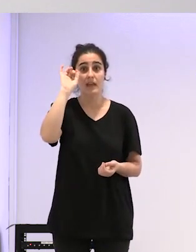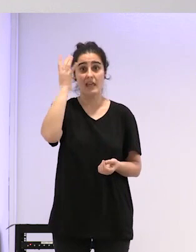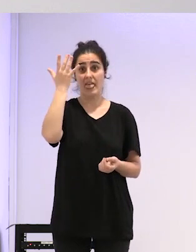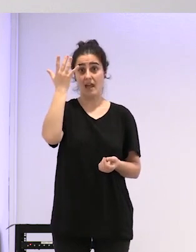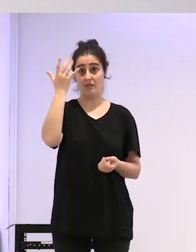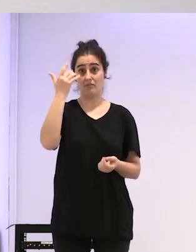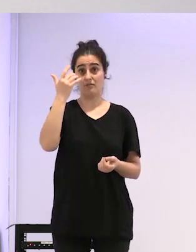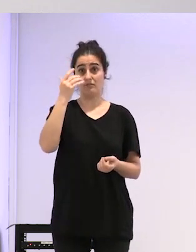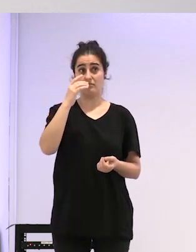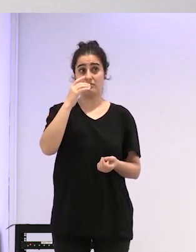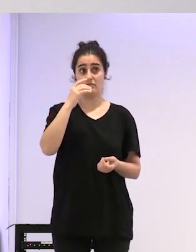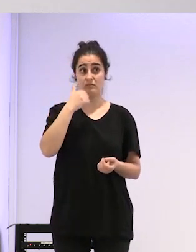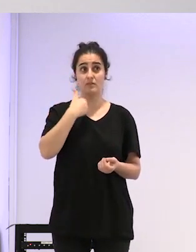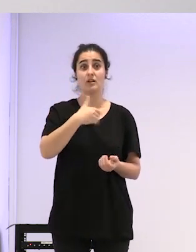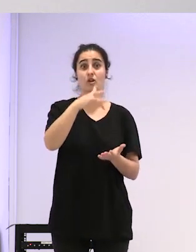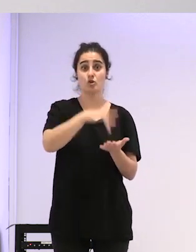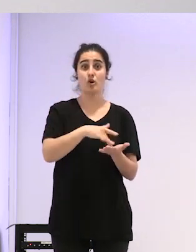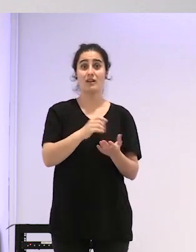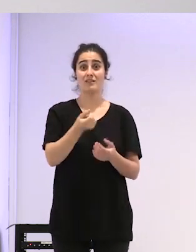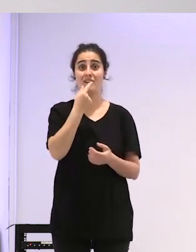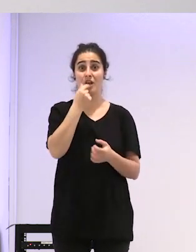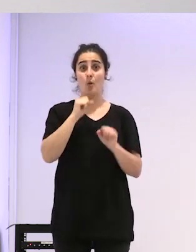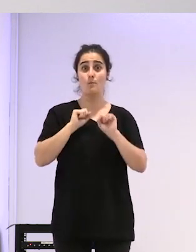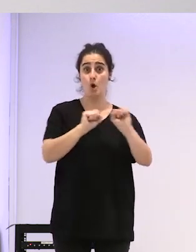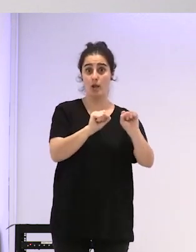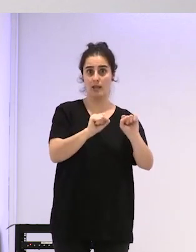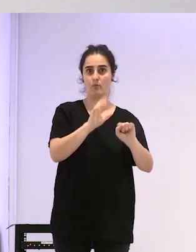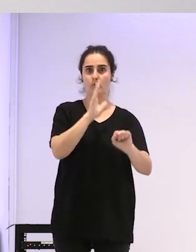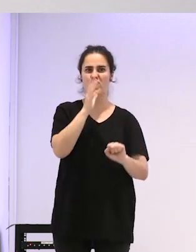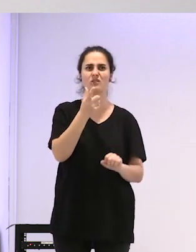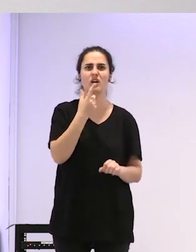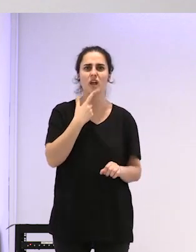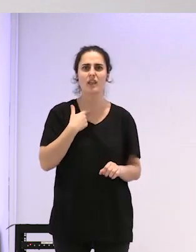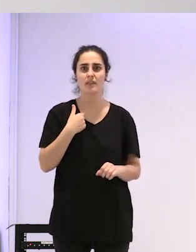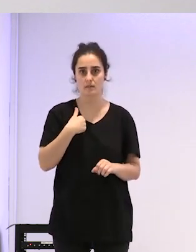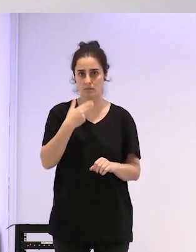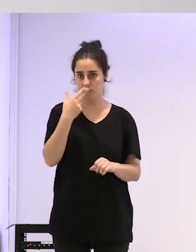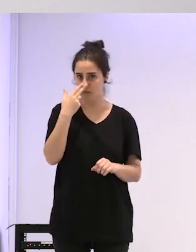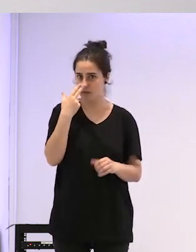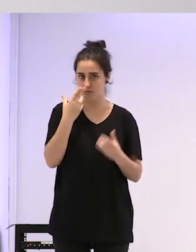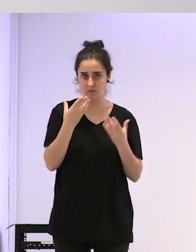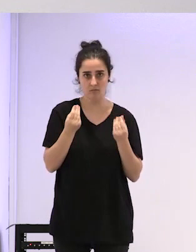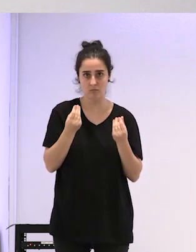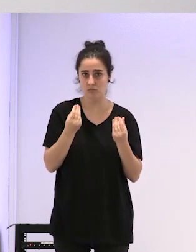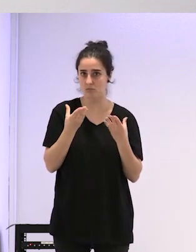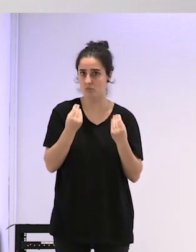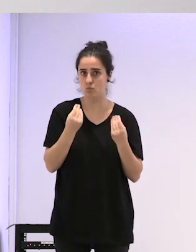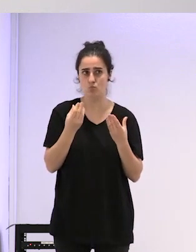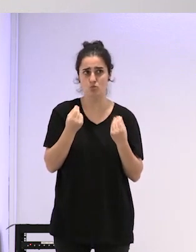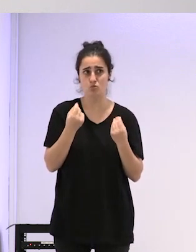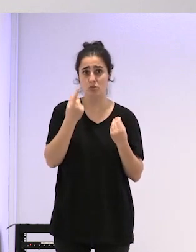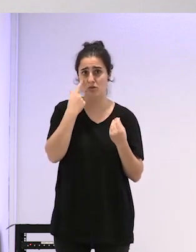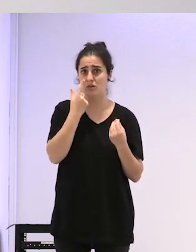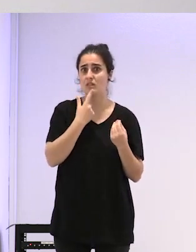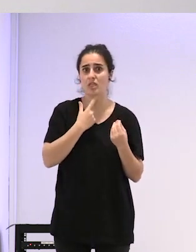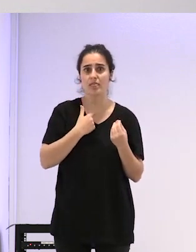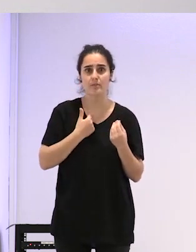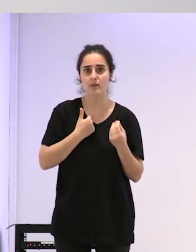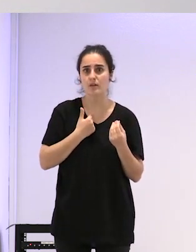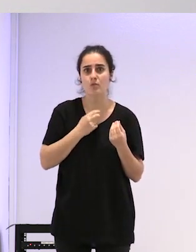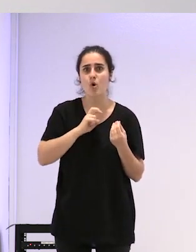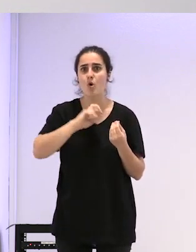ahora pues es lo de los bloqueadores por eso con lo que has dicho pues me interesaría muchísimo que me digas que